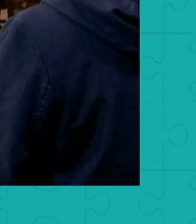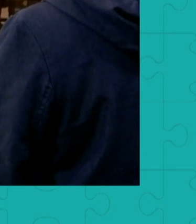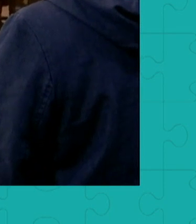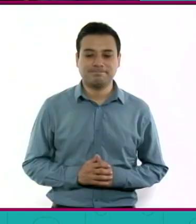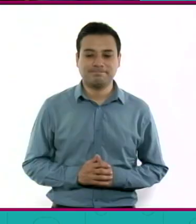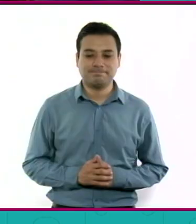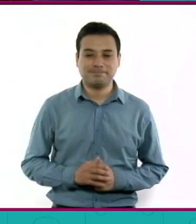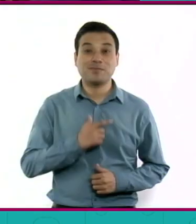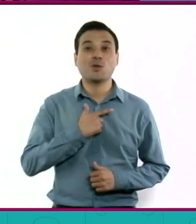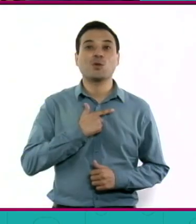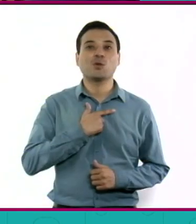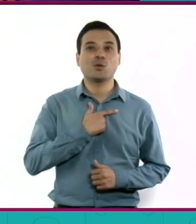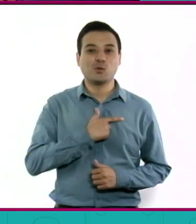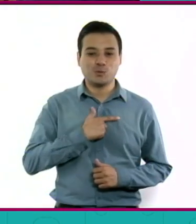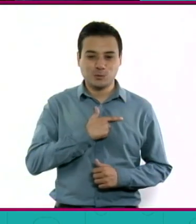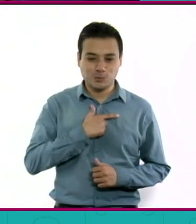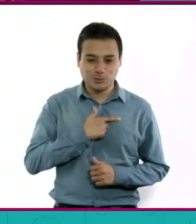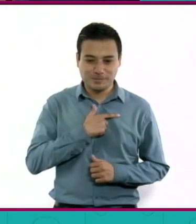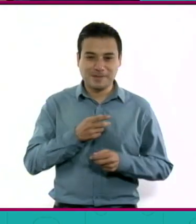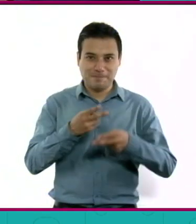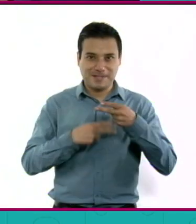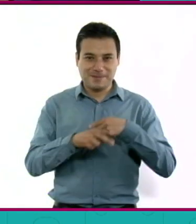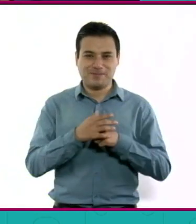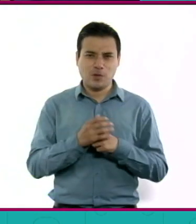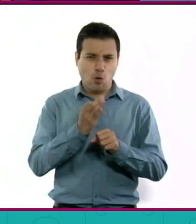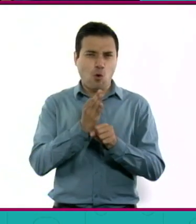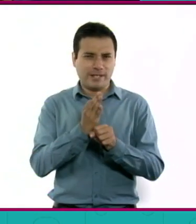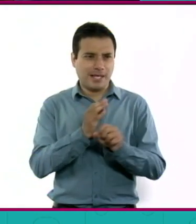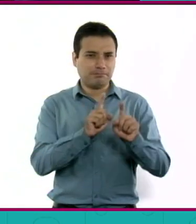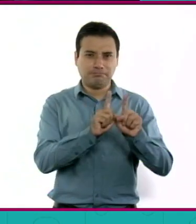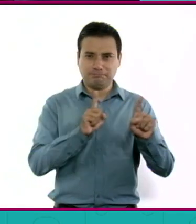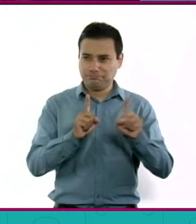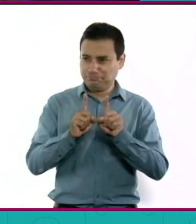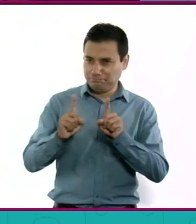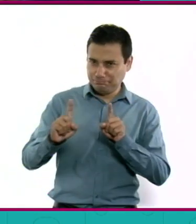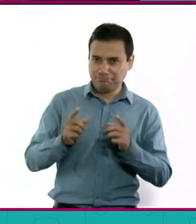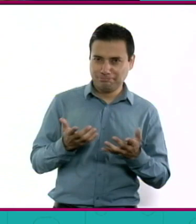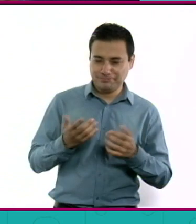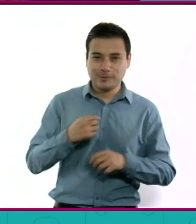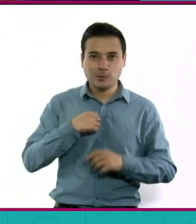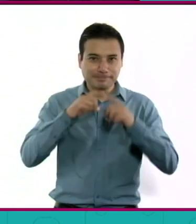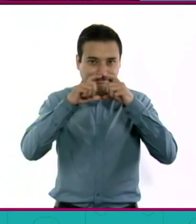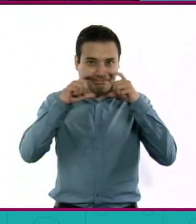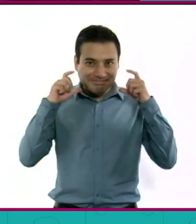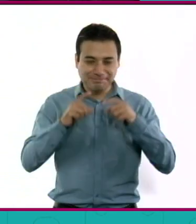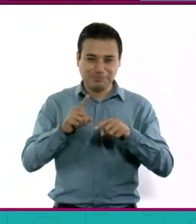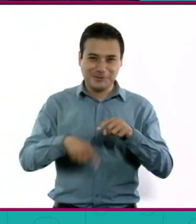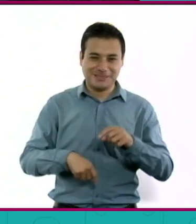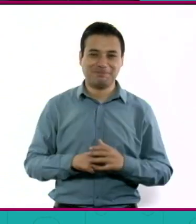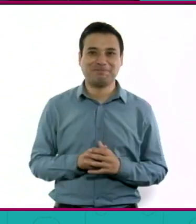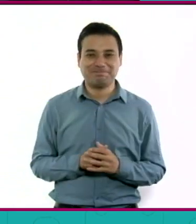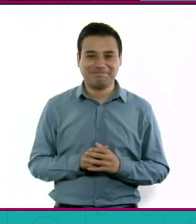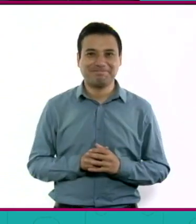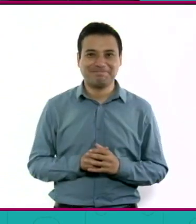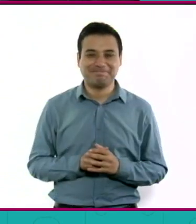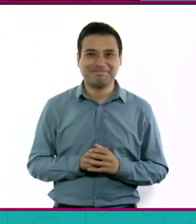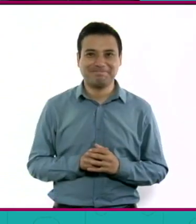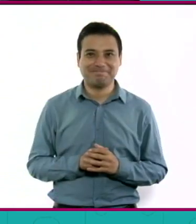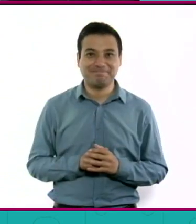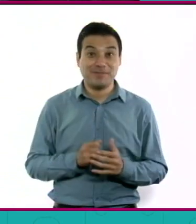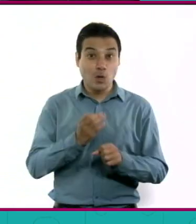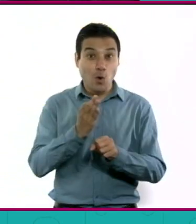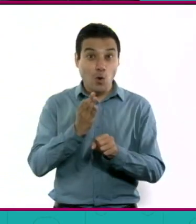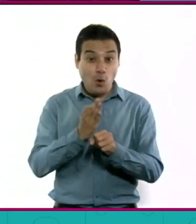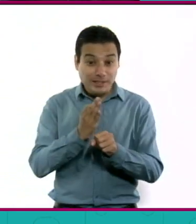Mucho gusto de estar aquí con ustedes, tenemos sana distancia y me quito el cubrebocas y quiero